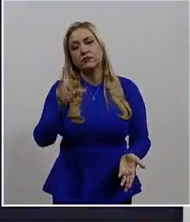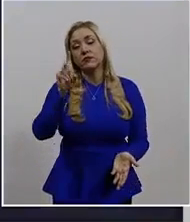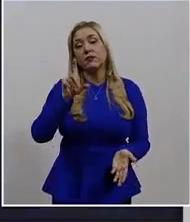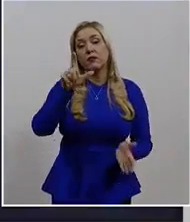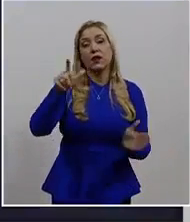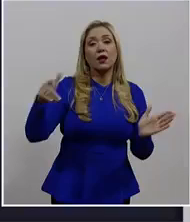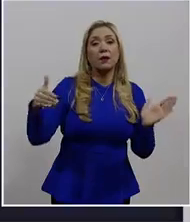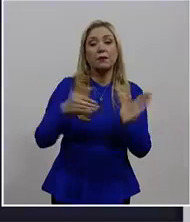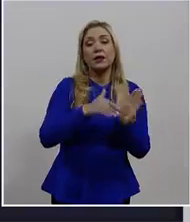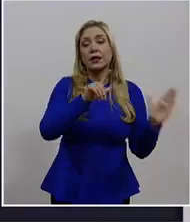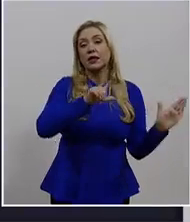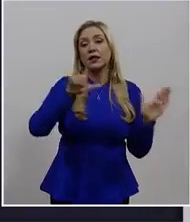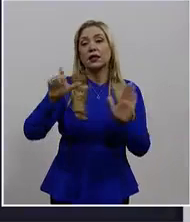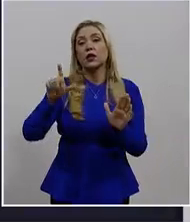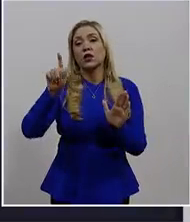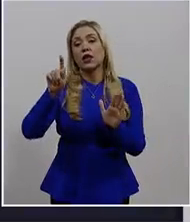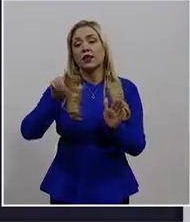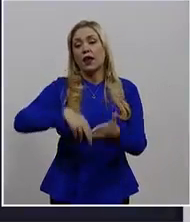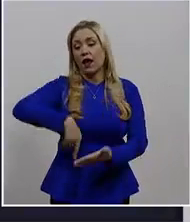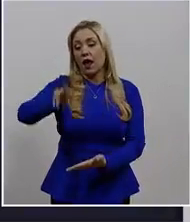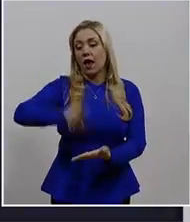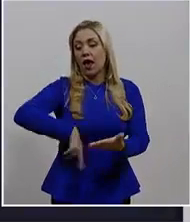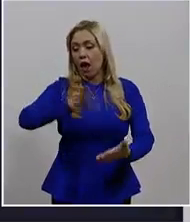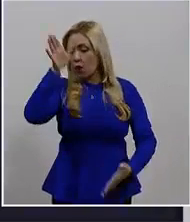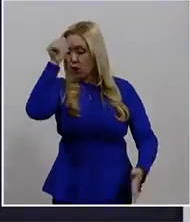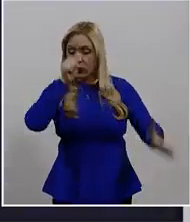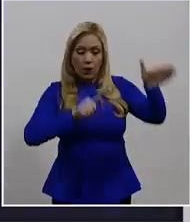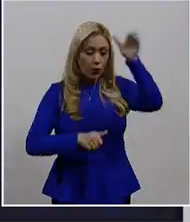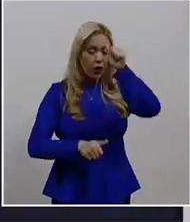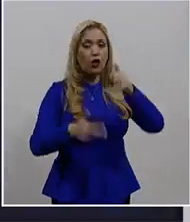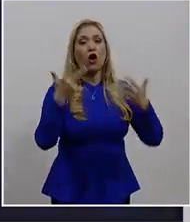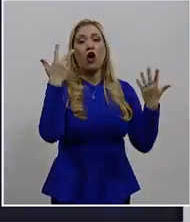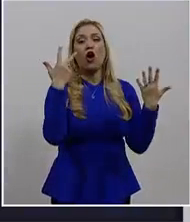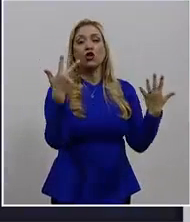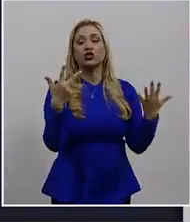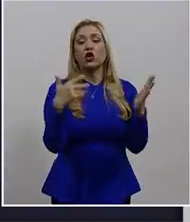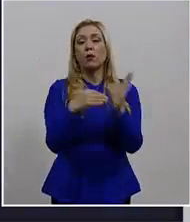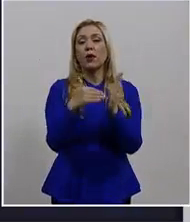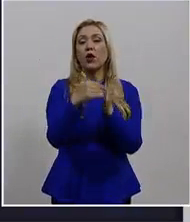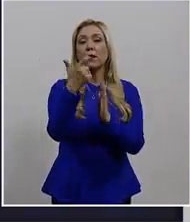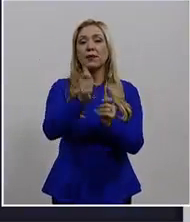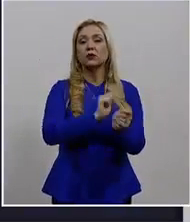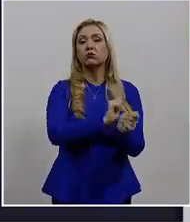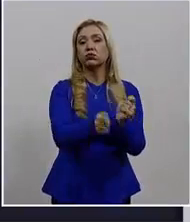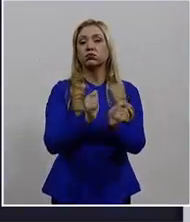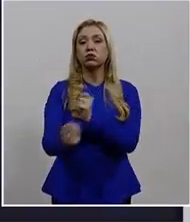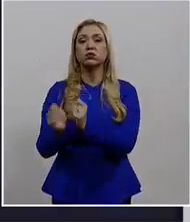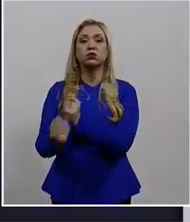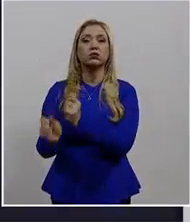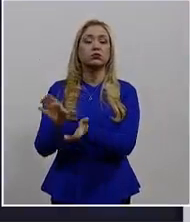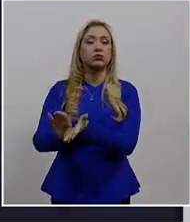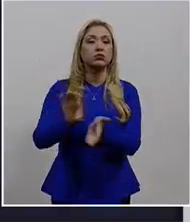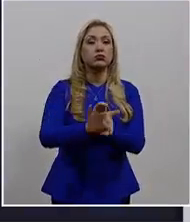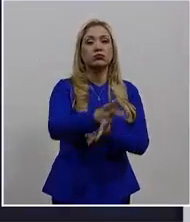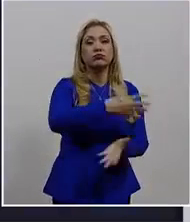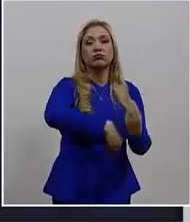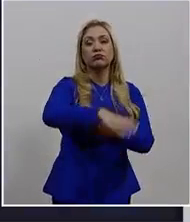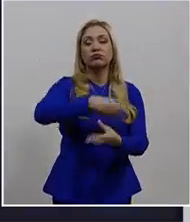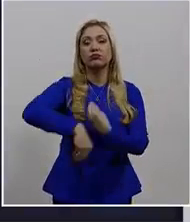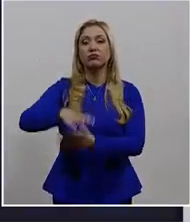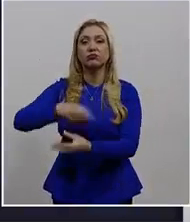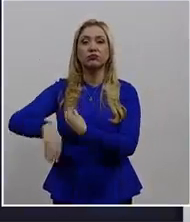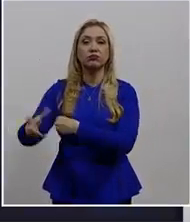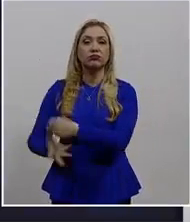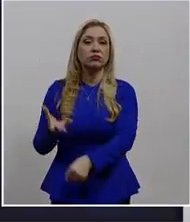mil 700 convenios con 8 millones de pesos en mecanismos conciliatorios y que el 71 por